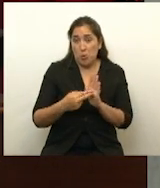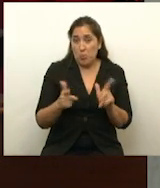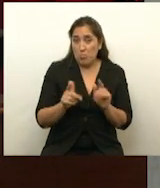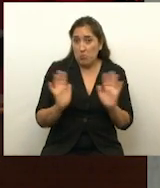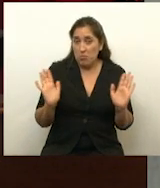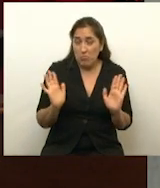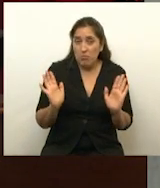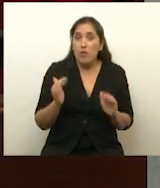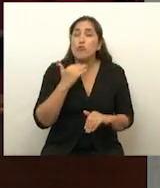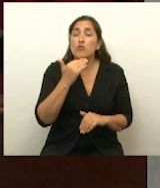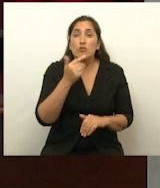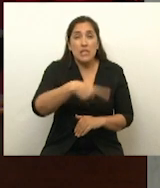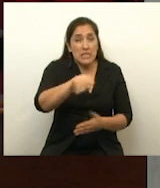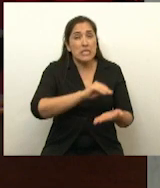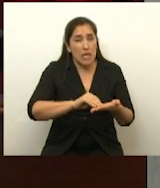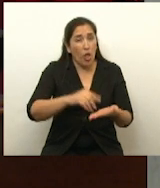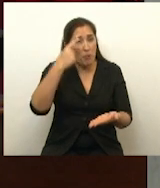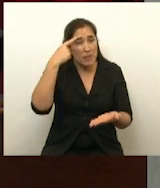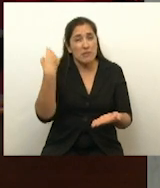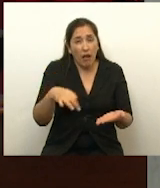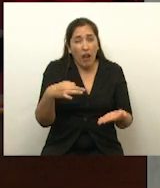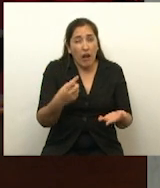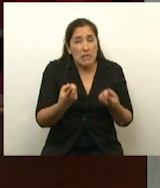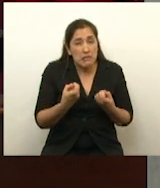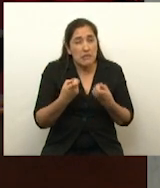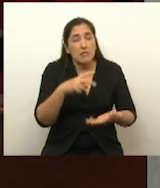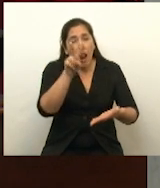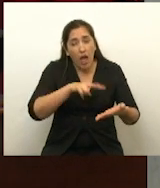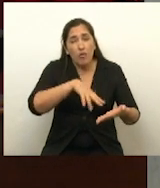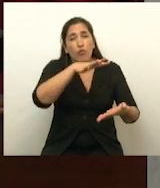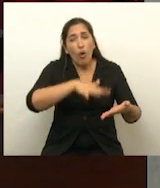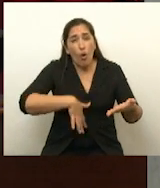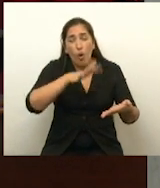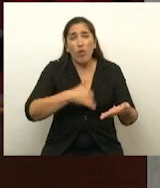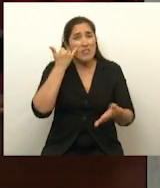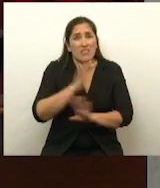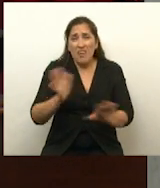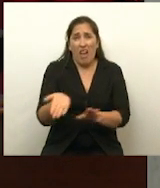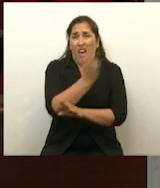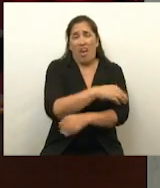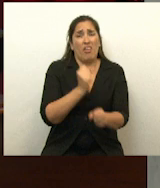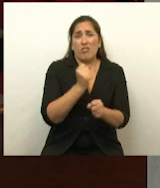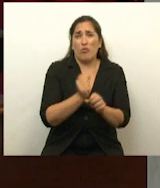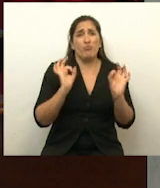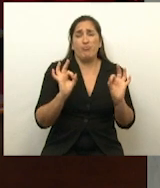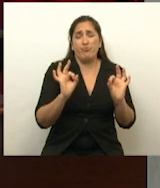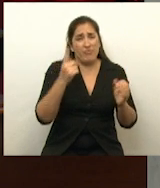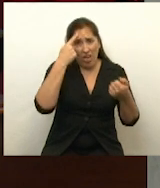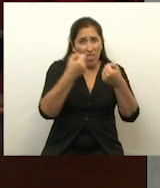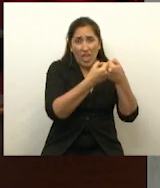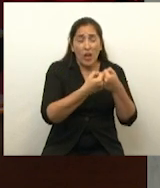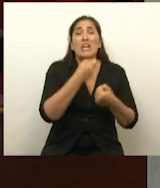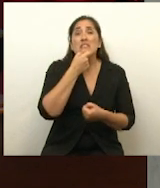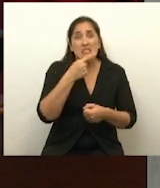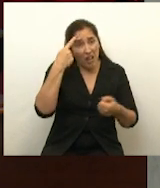Yo no sé si los señores senadores consideran necesario que se lea todo el texto que ha sido consensuado. Si están de